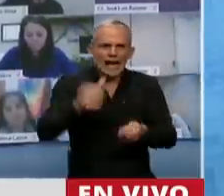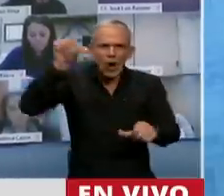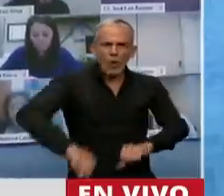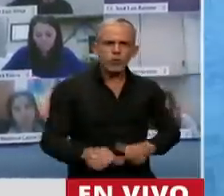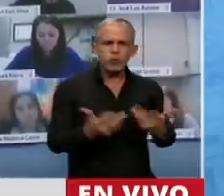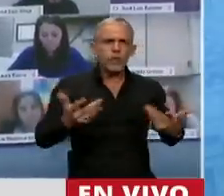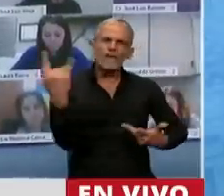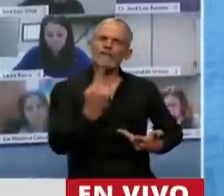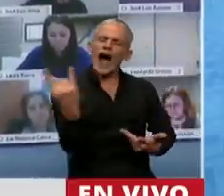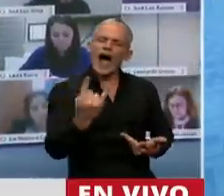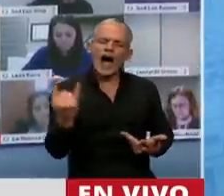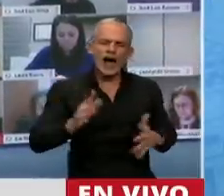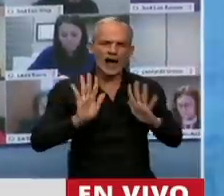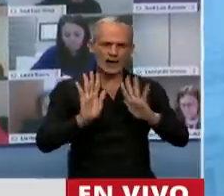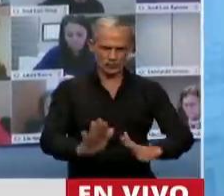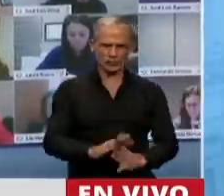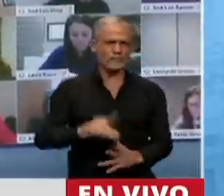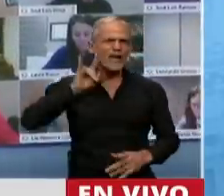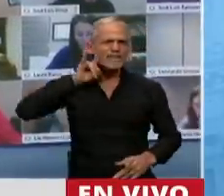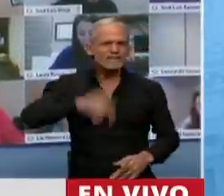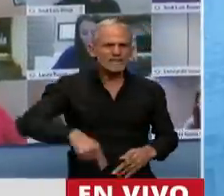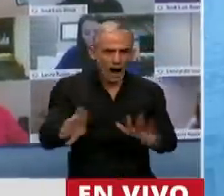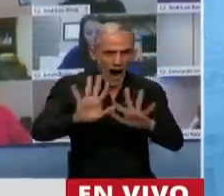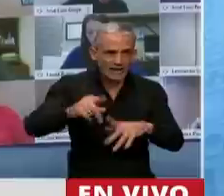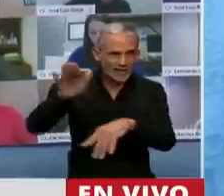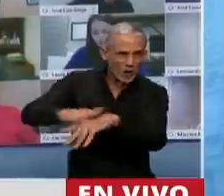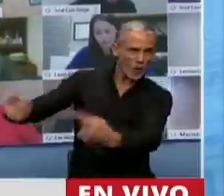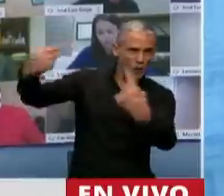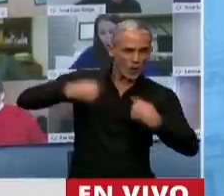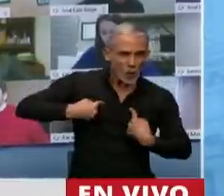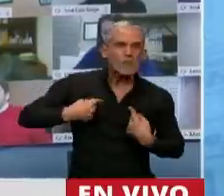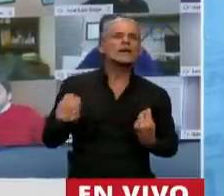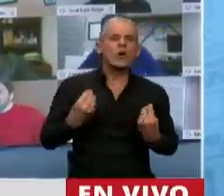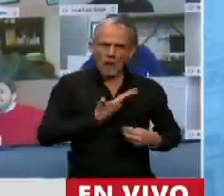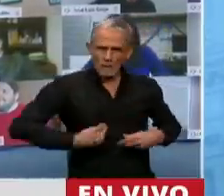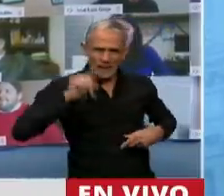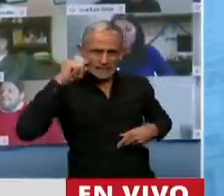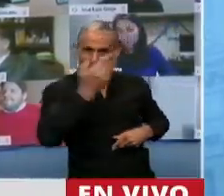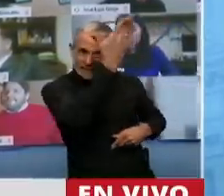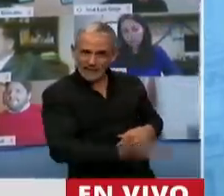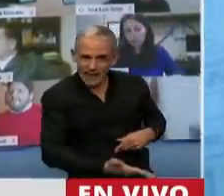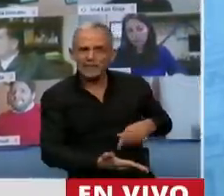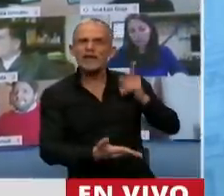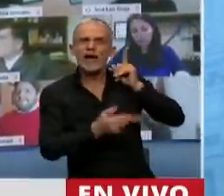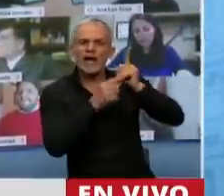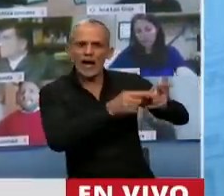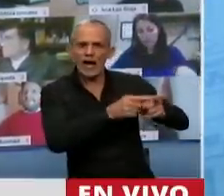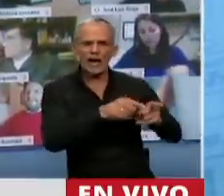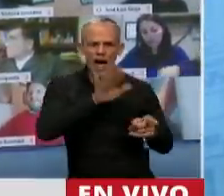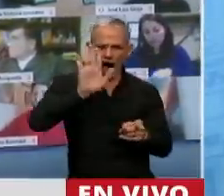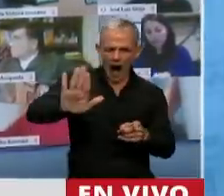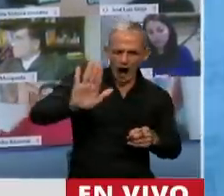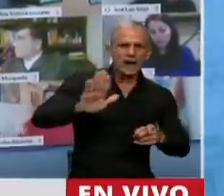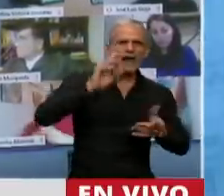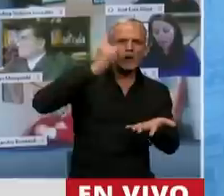Es falso y es mentira y es ridículo que nos echen la culpa cuando el Presidente de la Nación amenaza